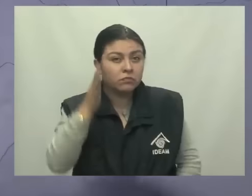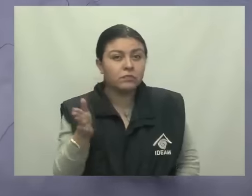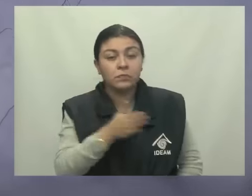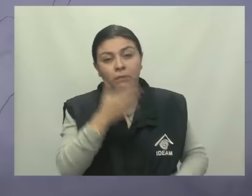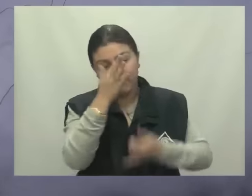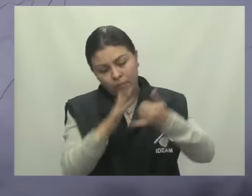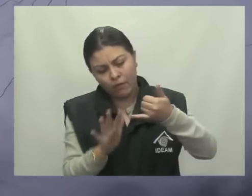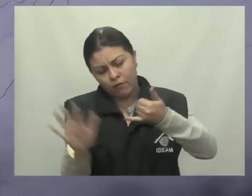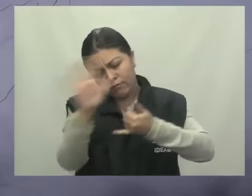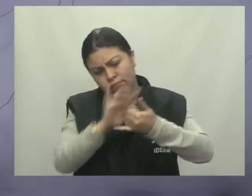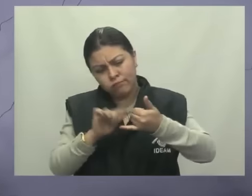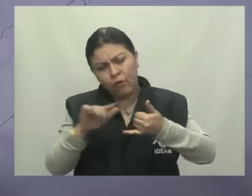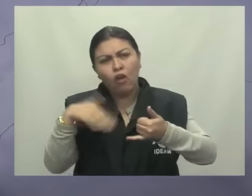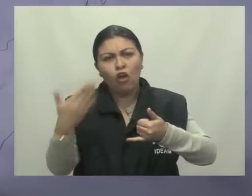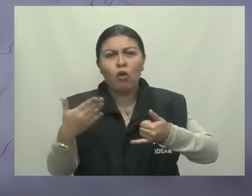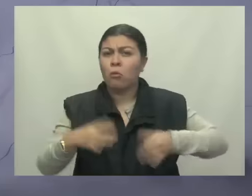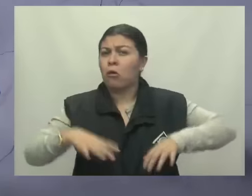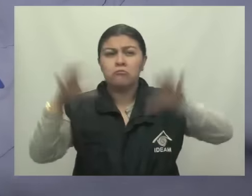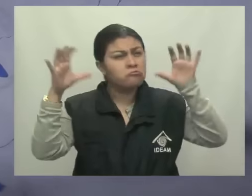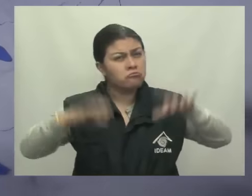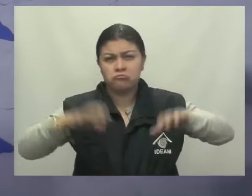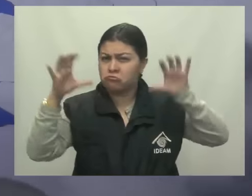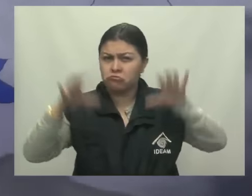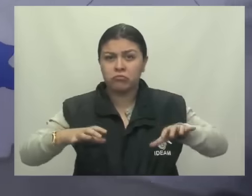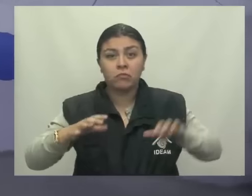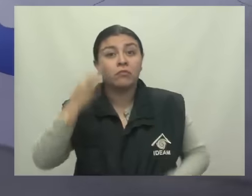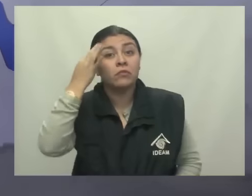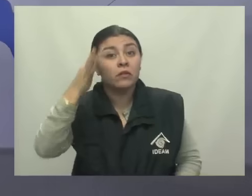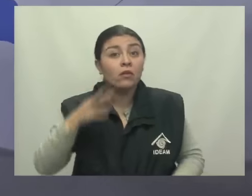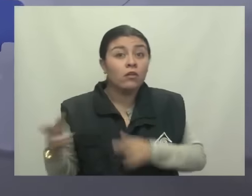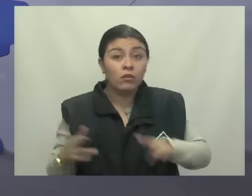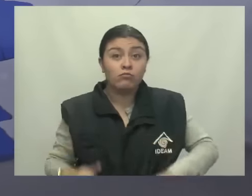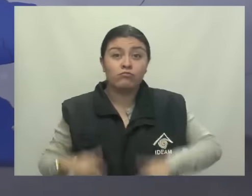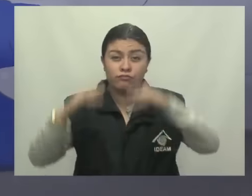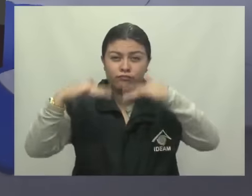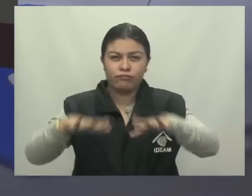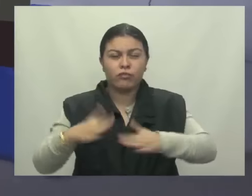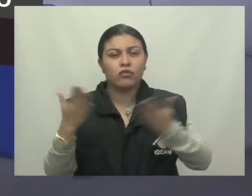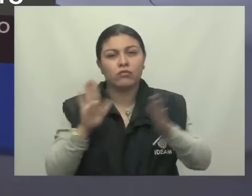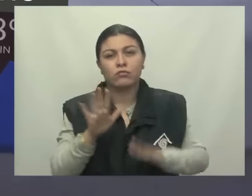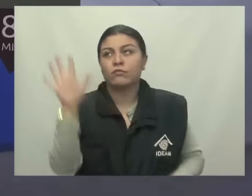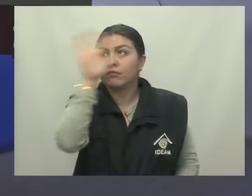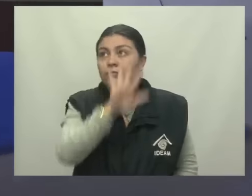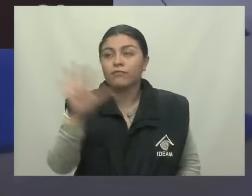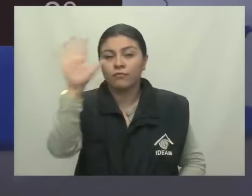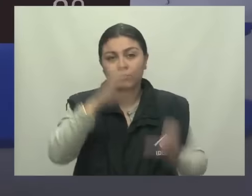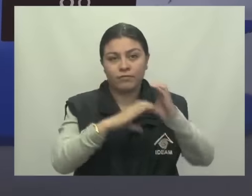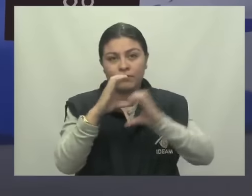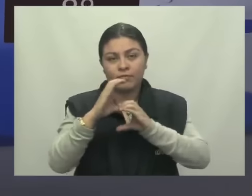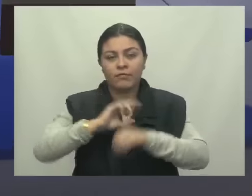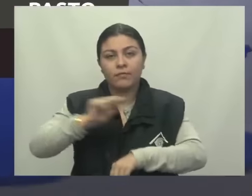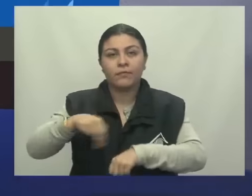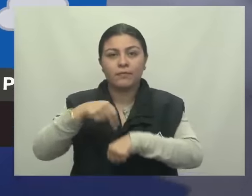del Pacífico se estima clima seco con probabilidad de precipitaciones en el departamento del Cauca y en Nariño.